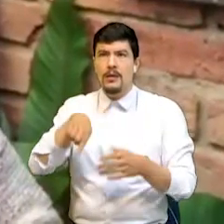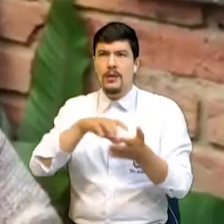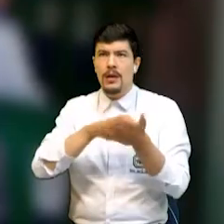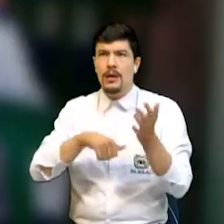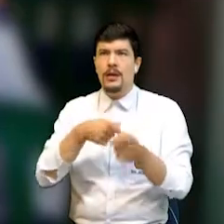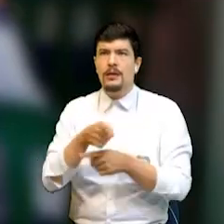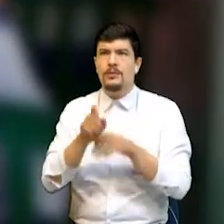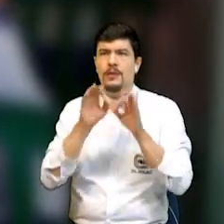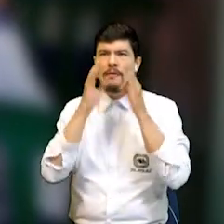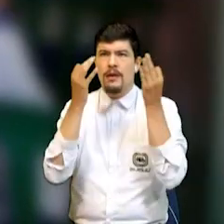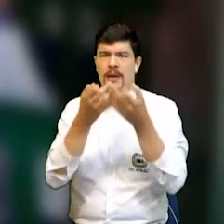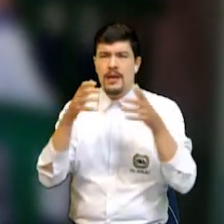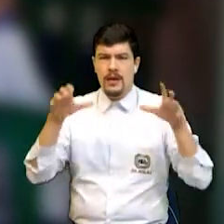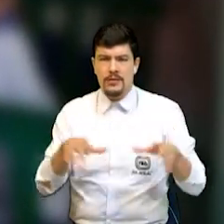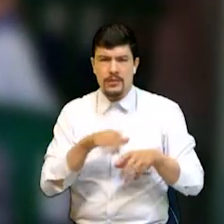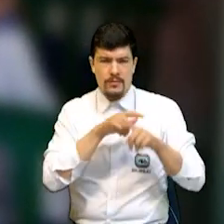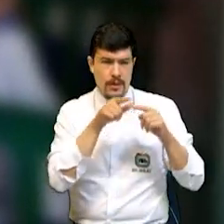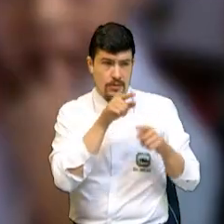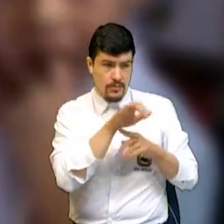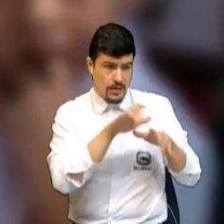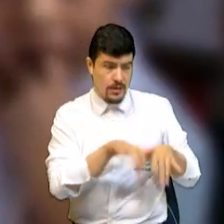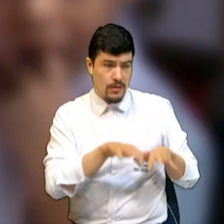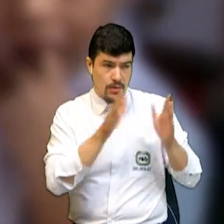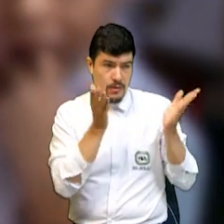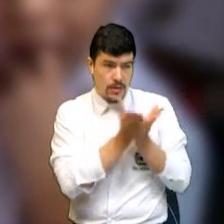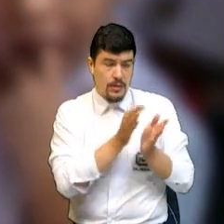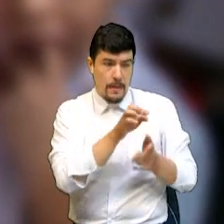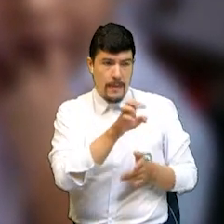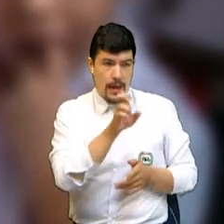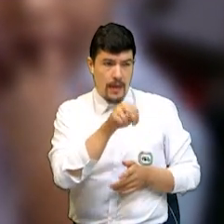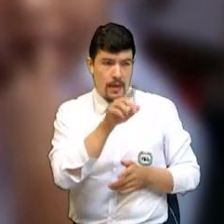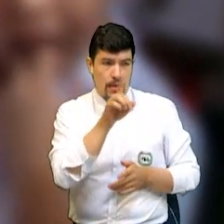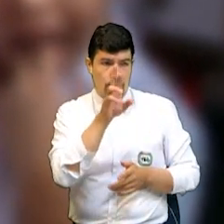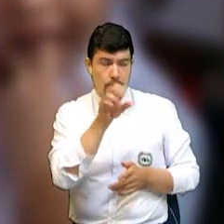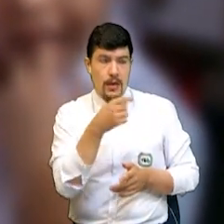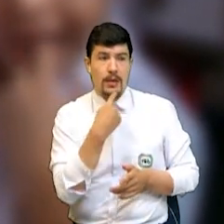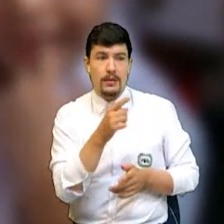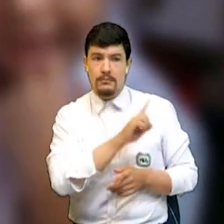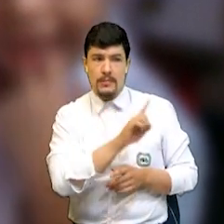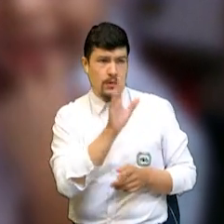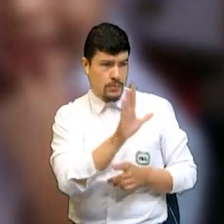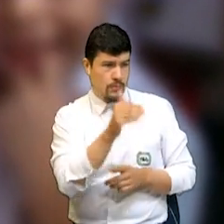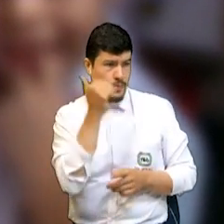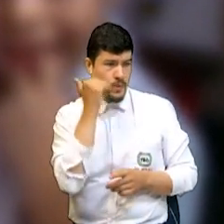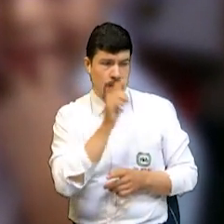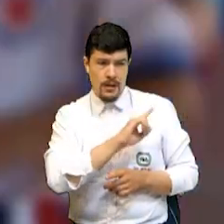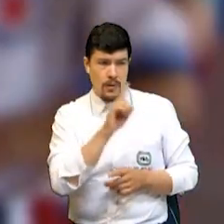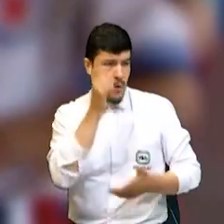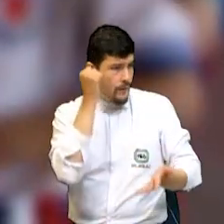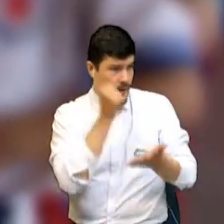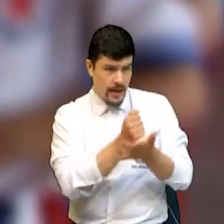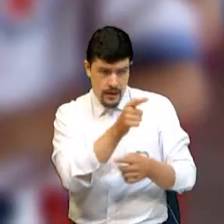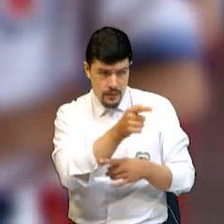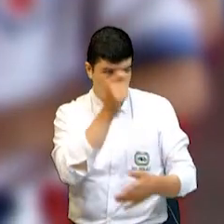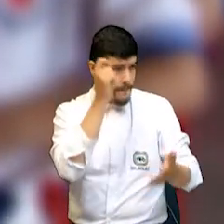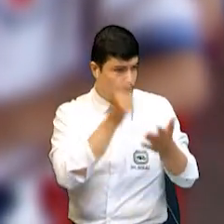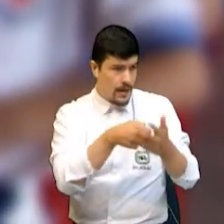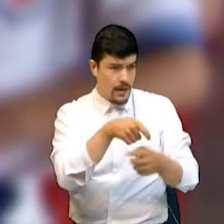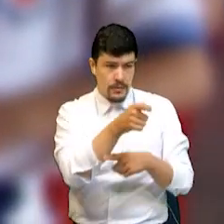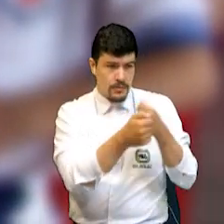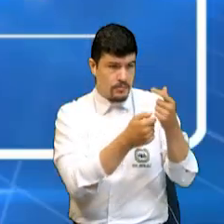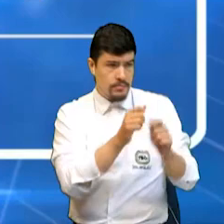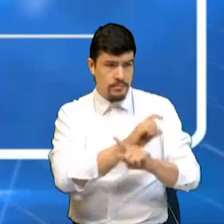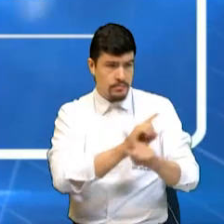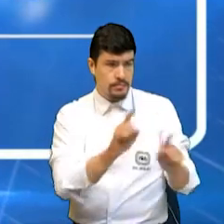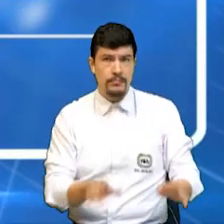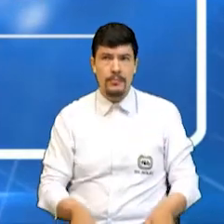familia de nación. El secretario de Educación de Piedecuesta, Pedro Nel Díaz, asegura que la señora Sonia no está obligada a pagar esa suma de